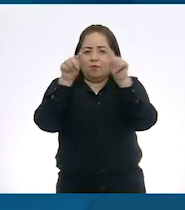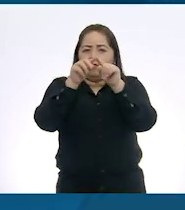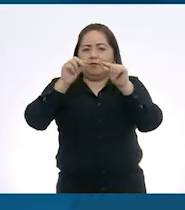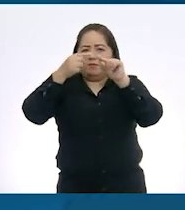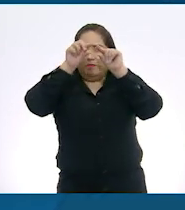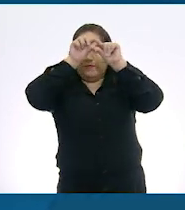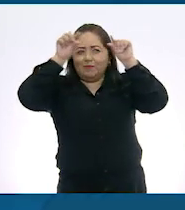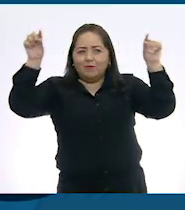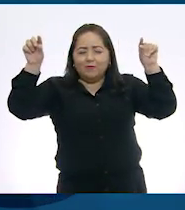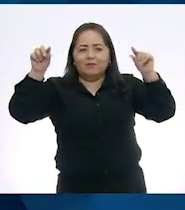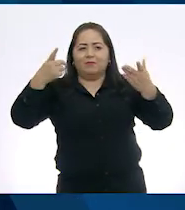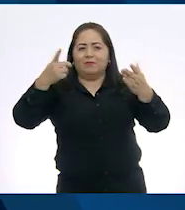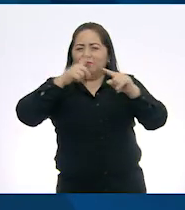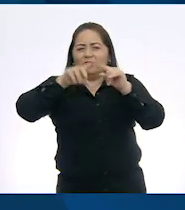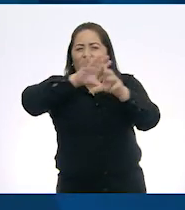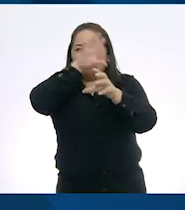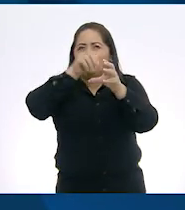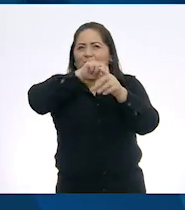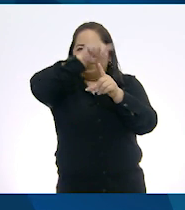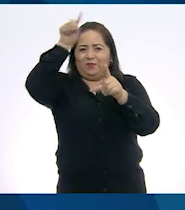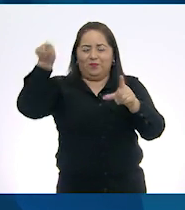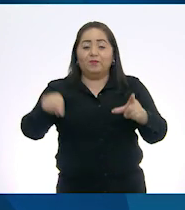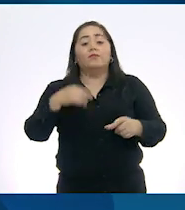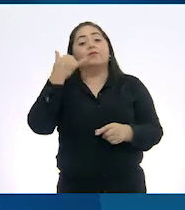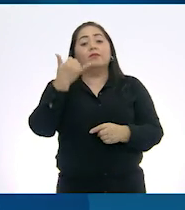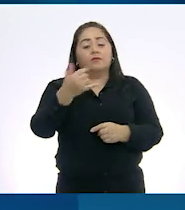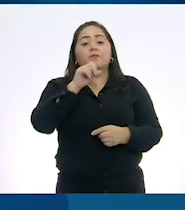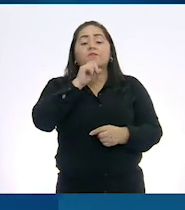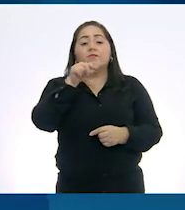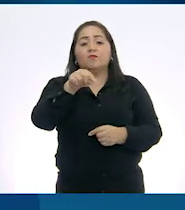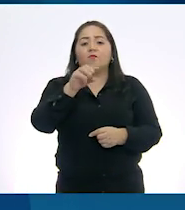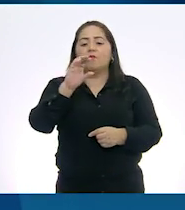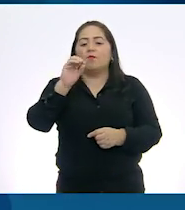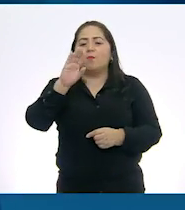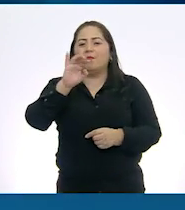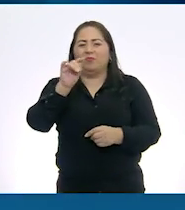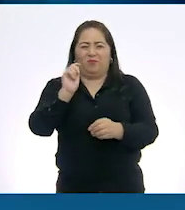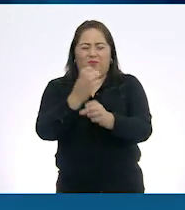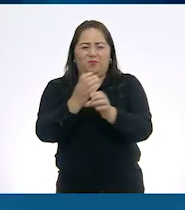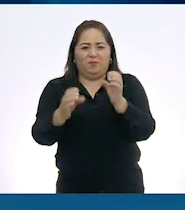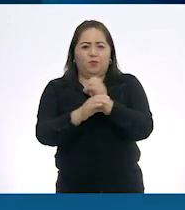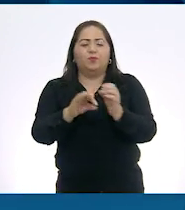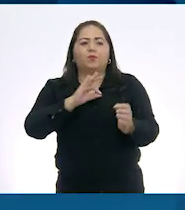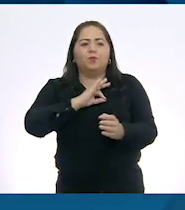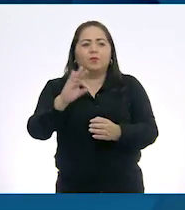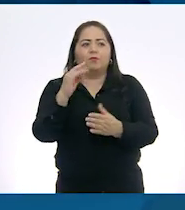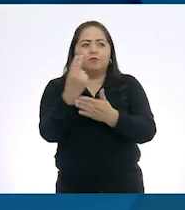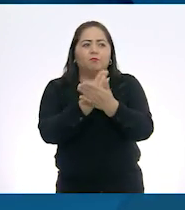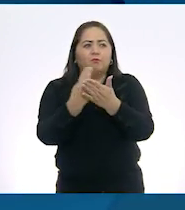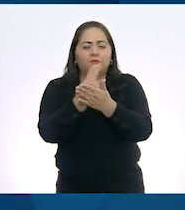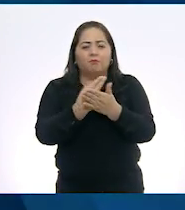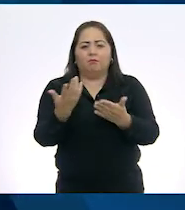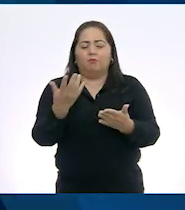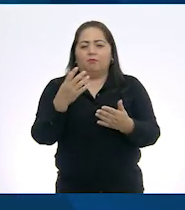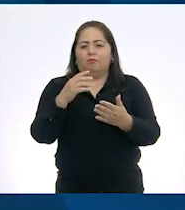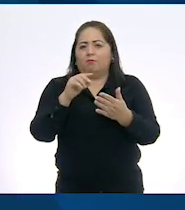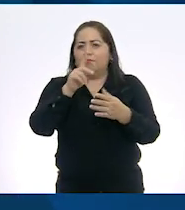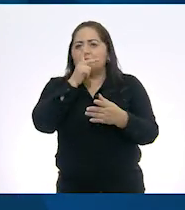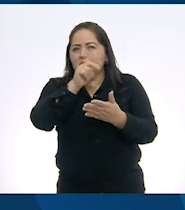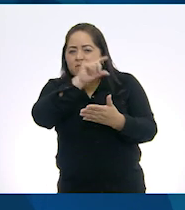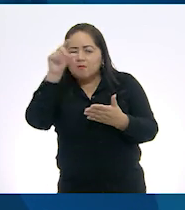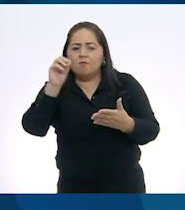reglas, las guías, etc. Y aquí en Objetos, podemos insertar imágenes, textos,